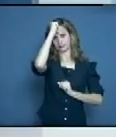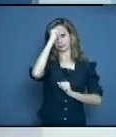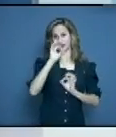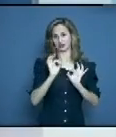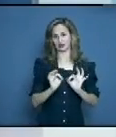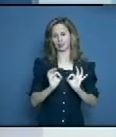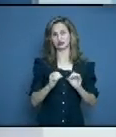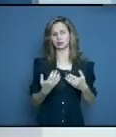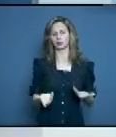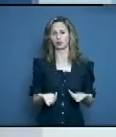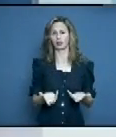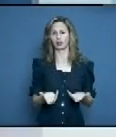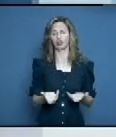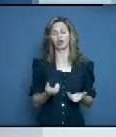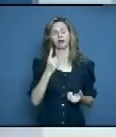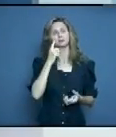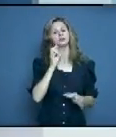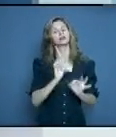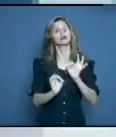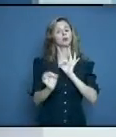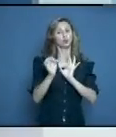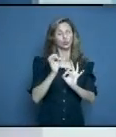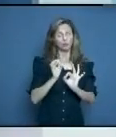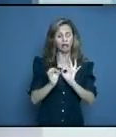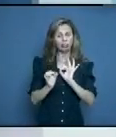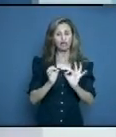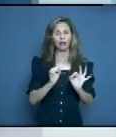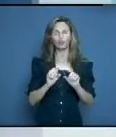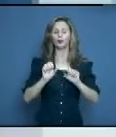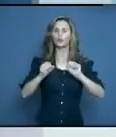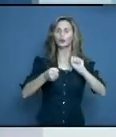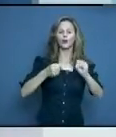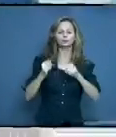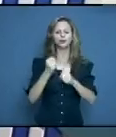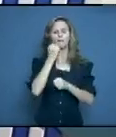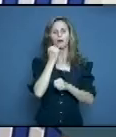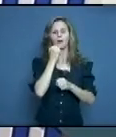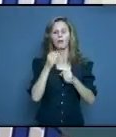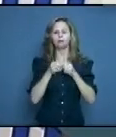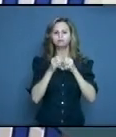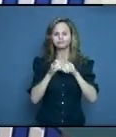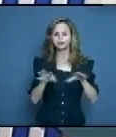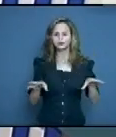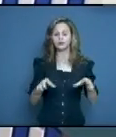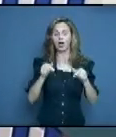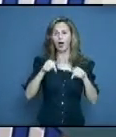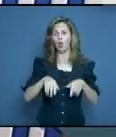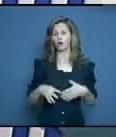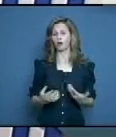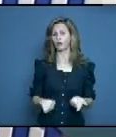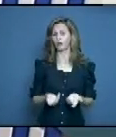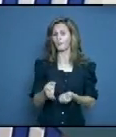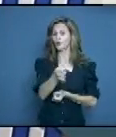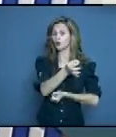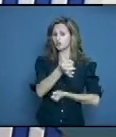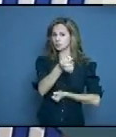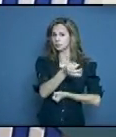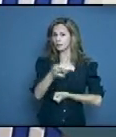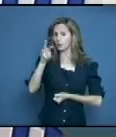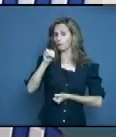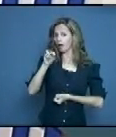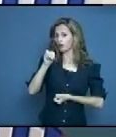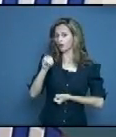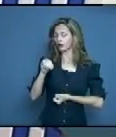se va a convertir en la cepa, en la variante dominante en todo el territorio. Mayarí preocupante, hoy incrementó la cifra, de casos